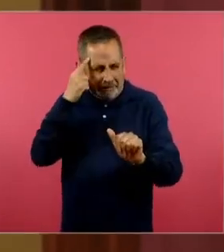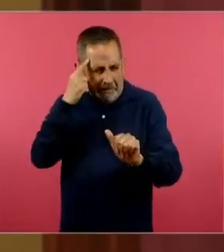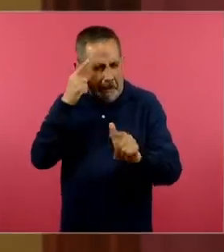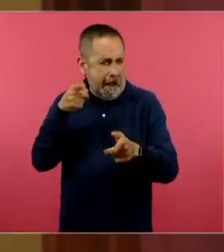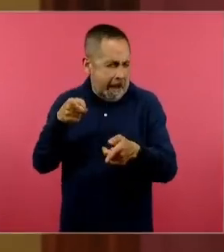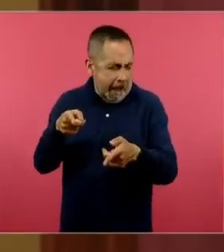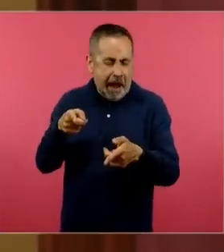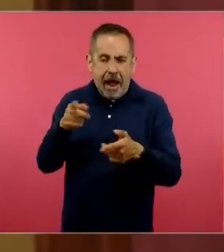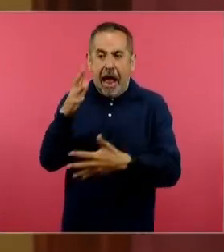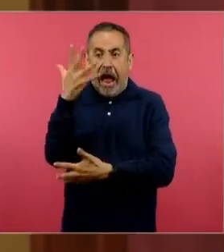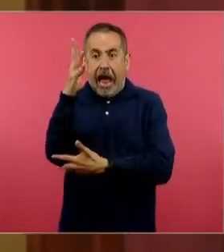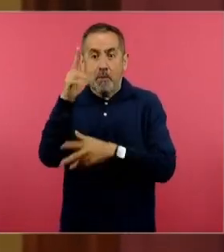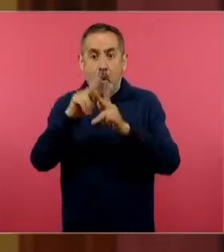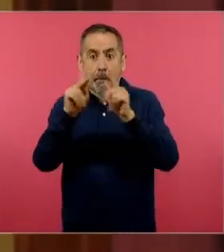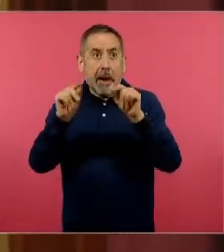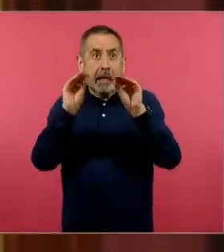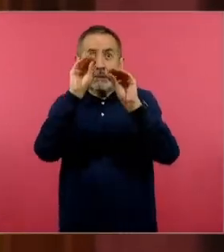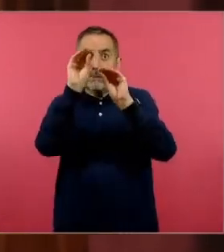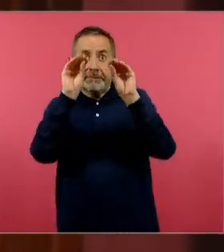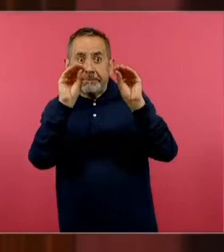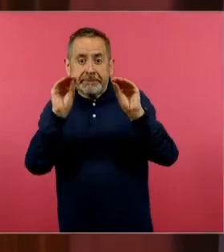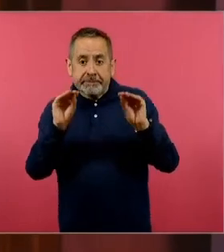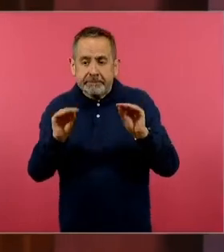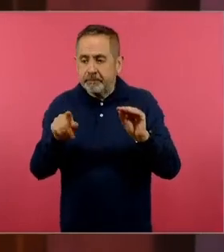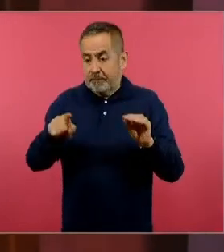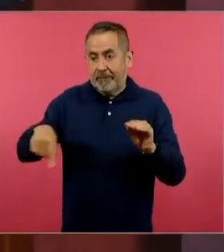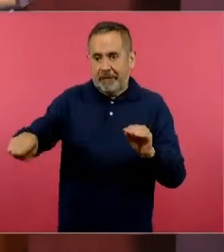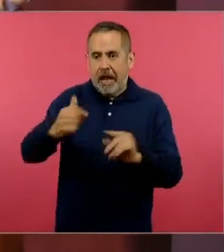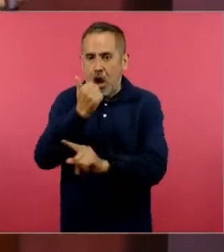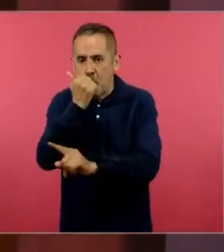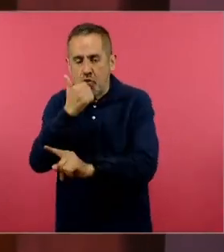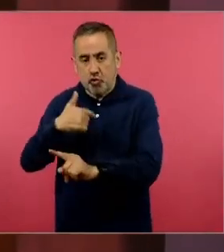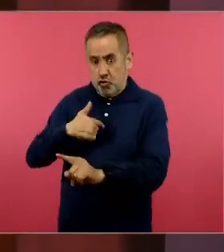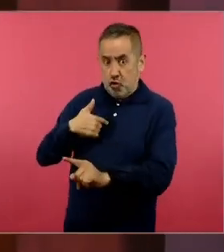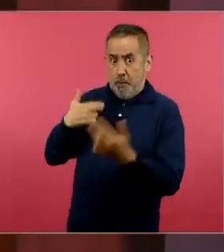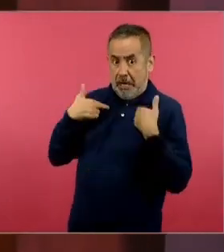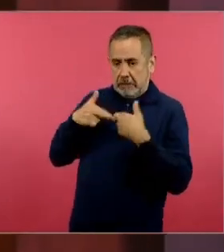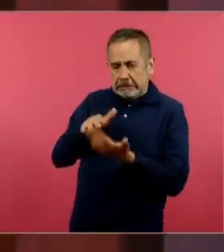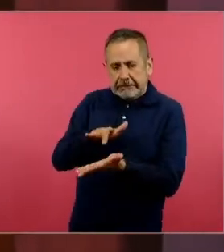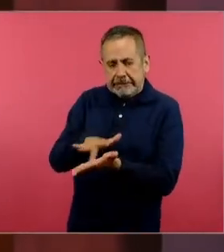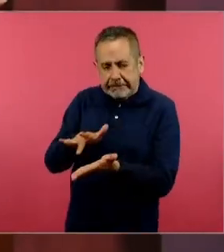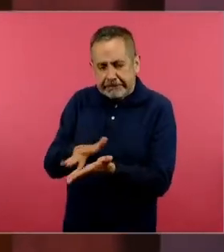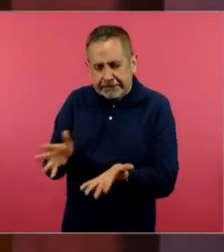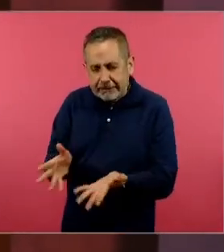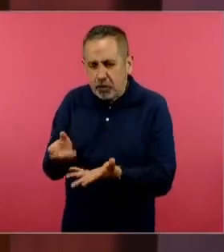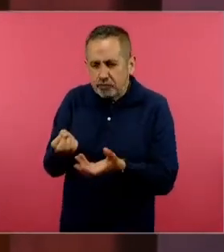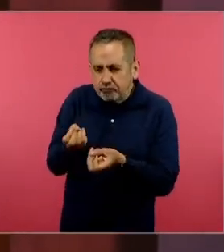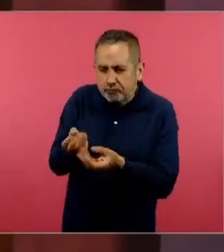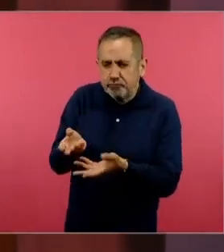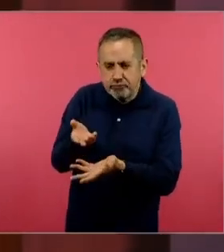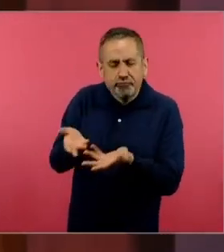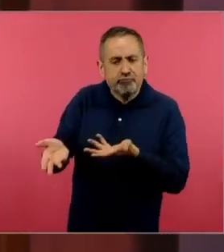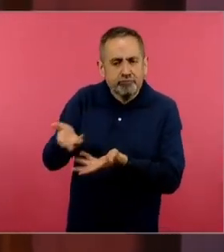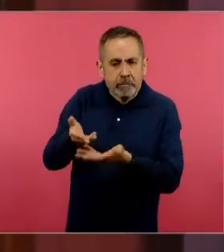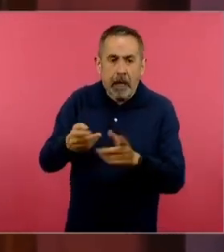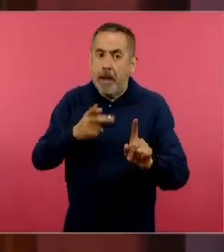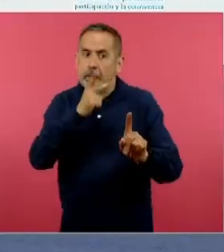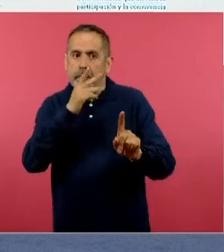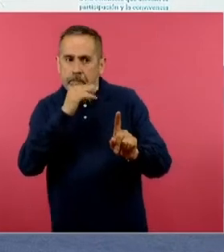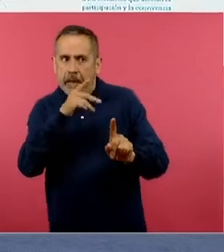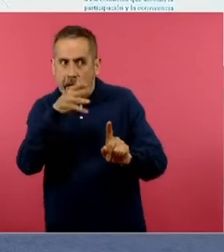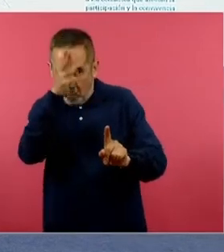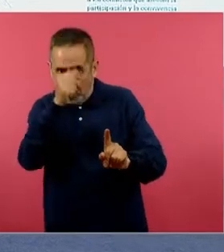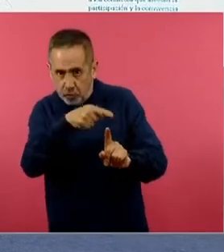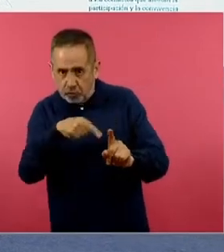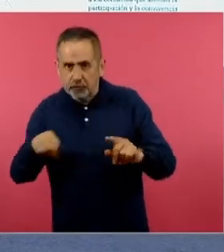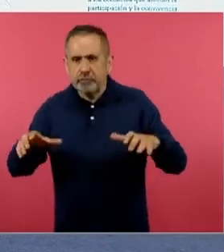árbol de la paz, el alumno en el salón con apoyo del maestro y la asistencia y aprobación de los papás, bueno, vamos a